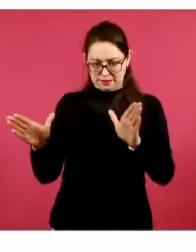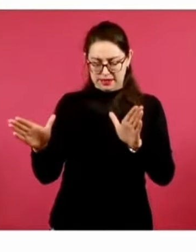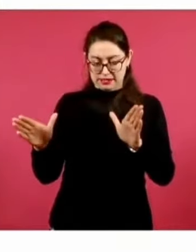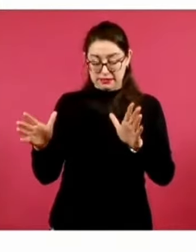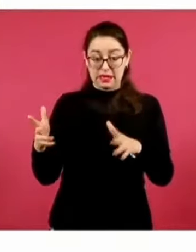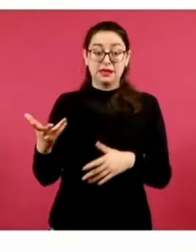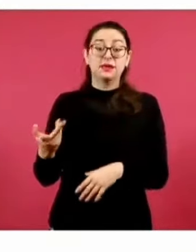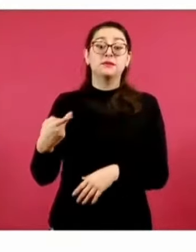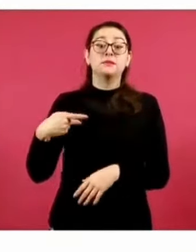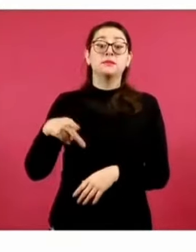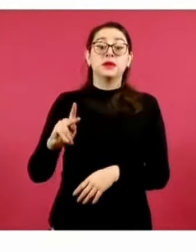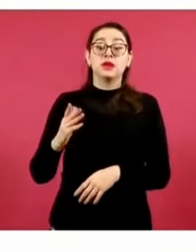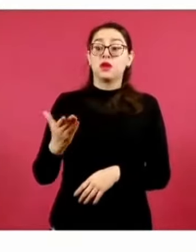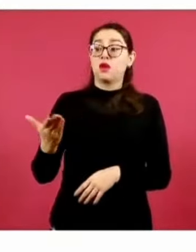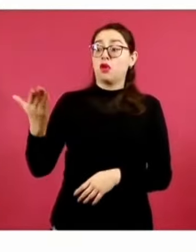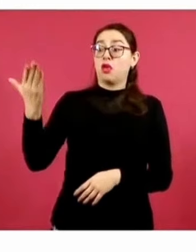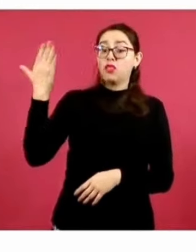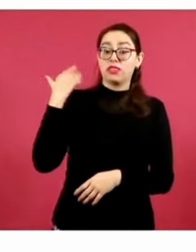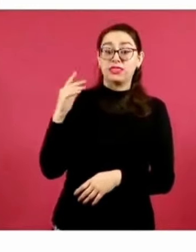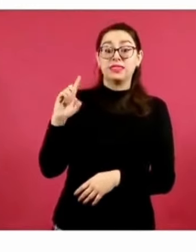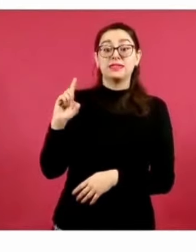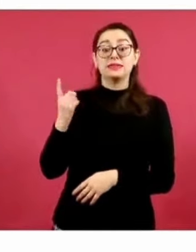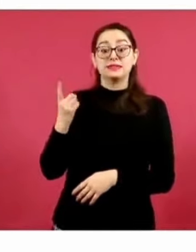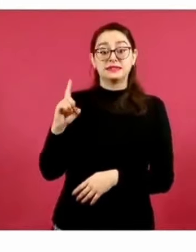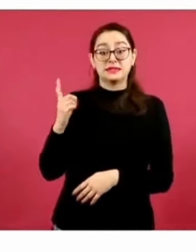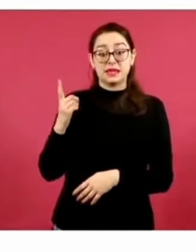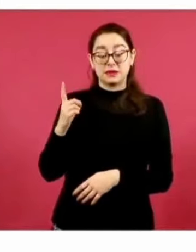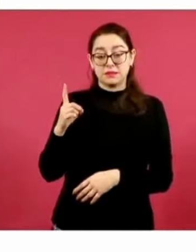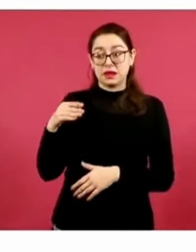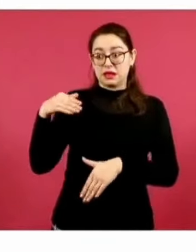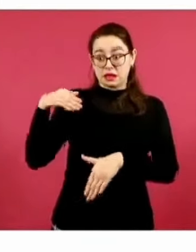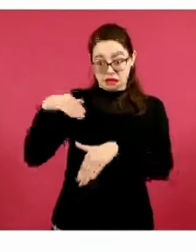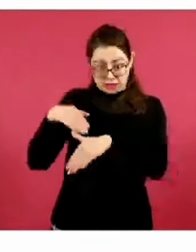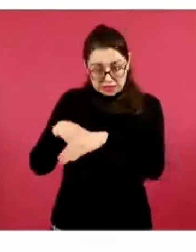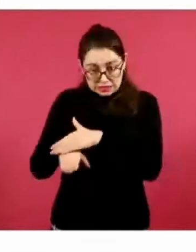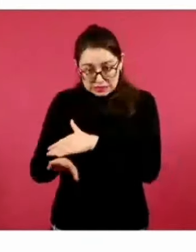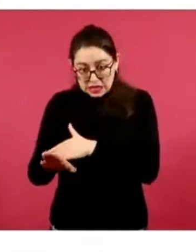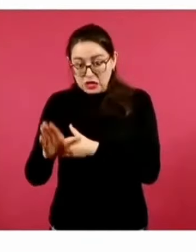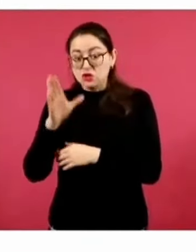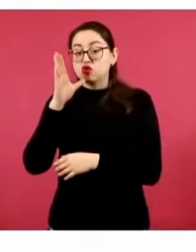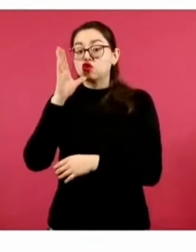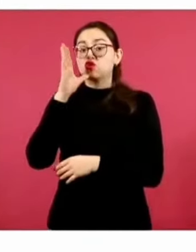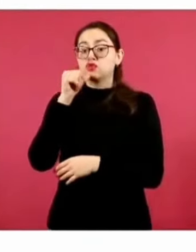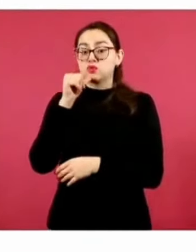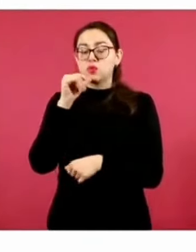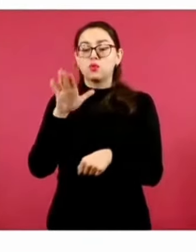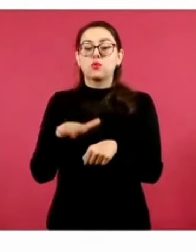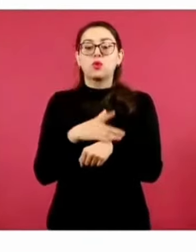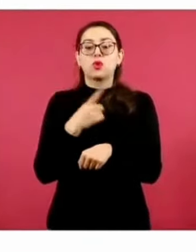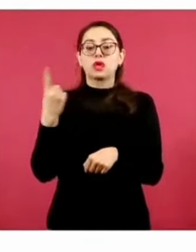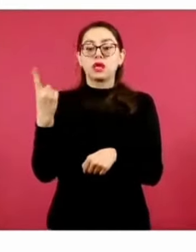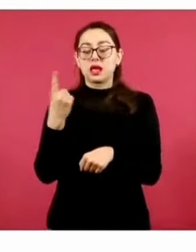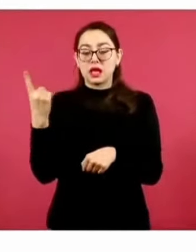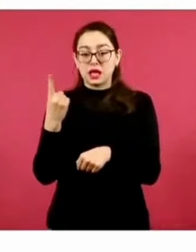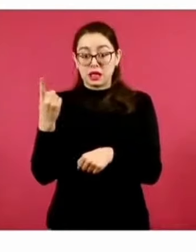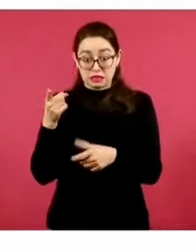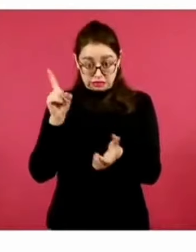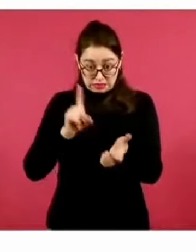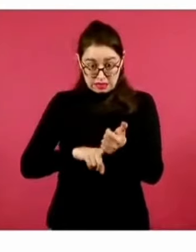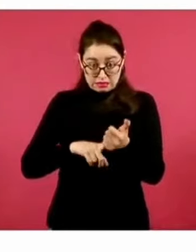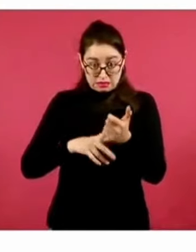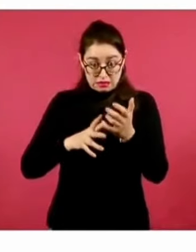desde diciembre pasado, no se puede acceder en virtud de un conflicto de índole social, no de inseguridad.